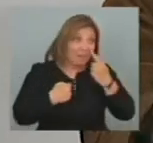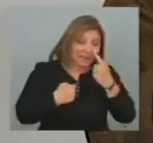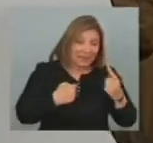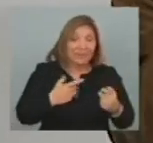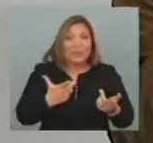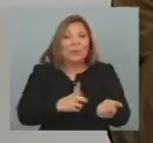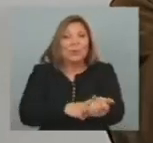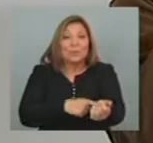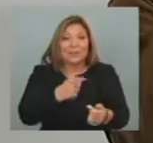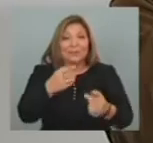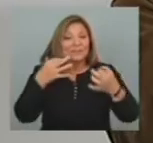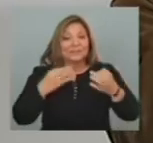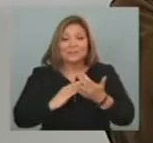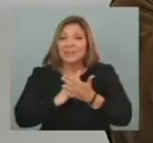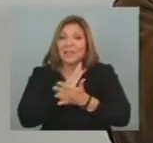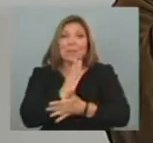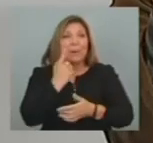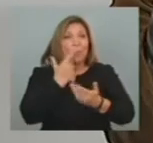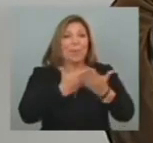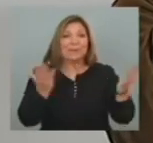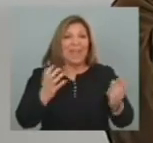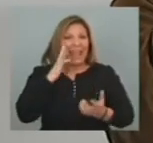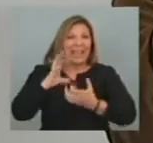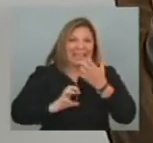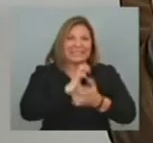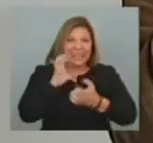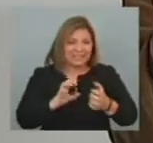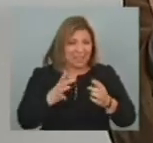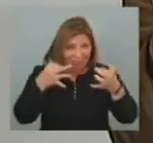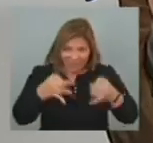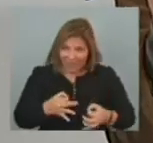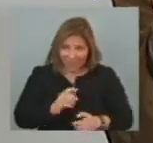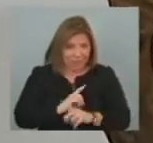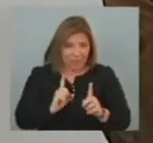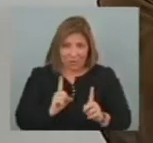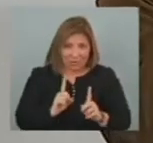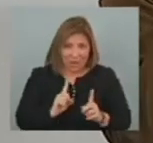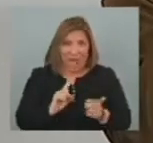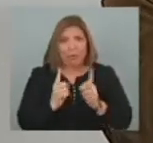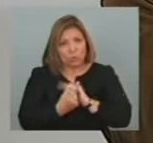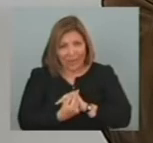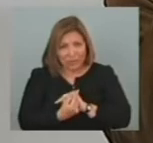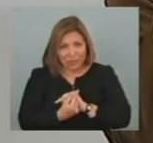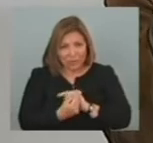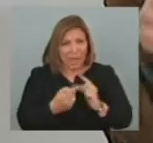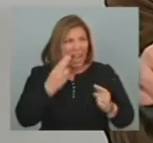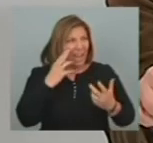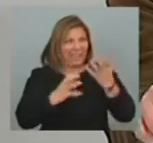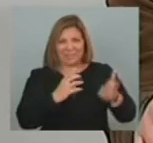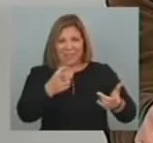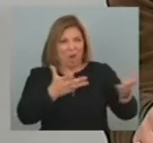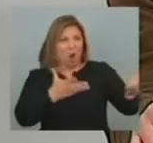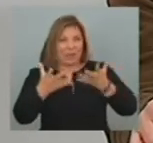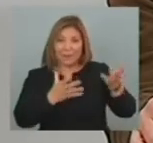Acostumbrado A dar la idea De que estamos Como en una especie De crisis permanente Y en realidad Los datos Demuestran lo contrario Y es más Yo diría que